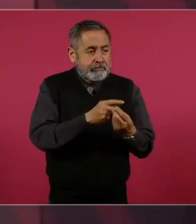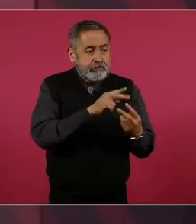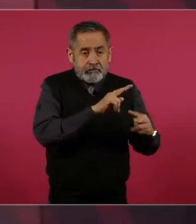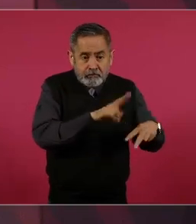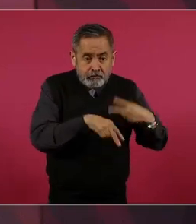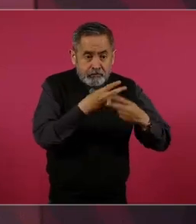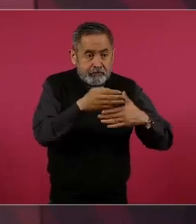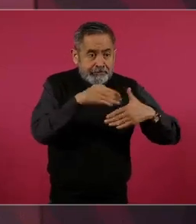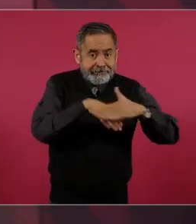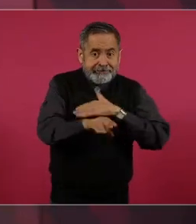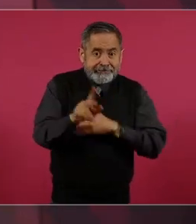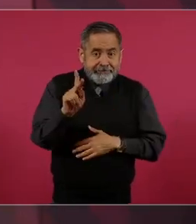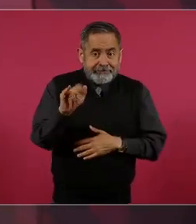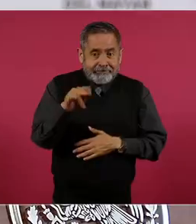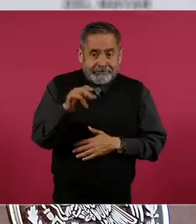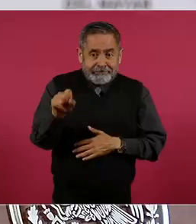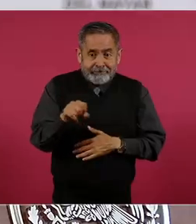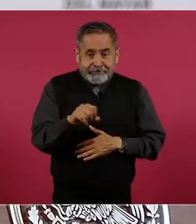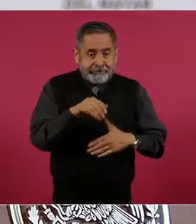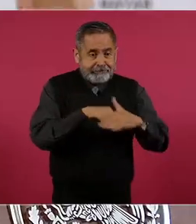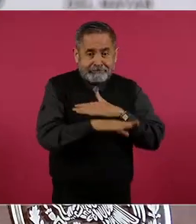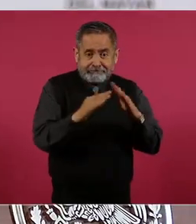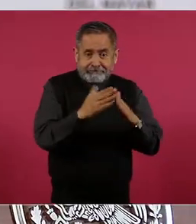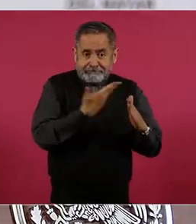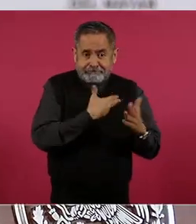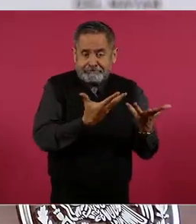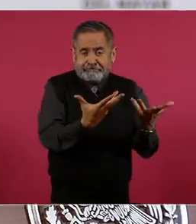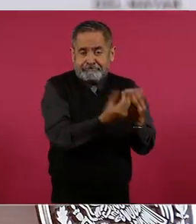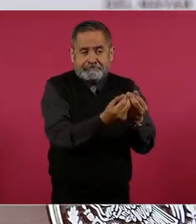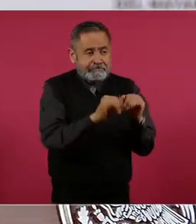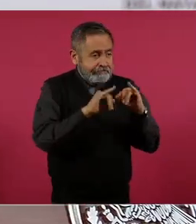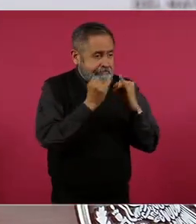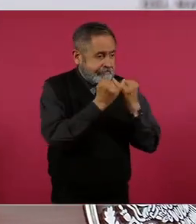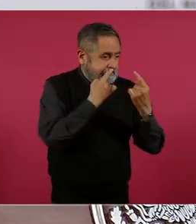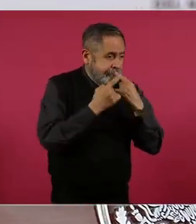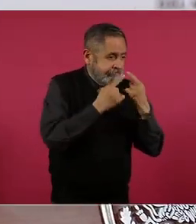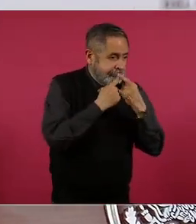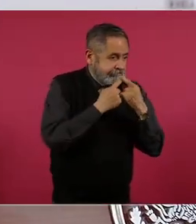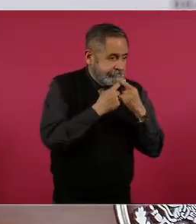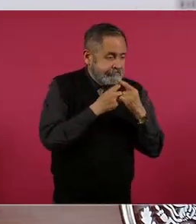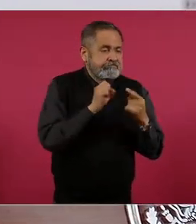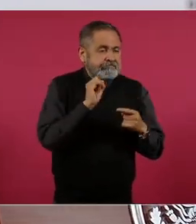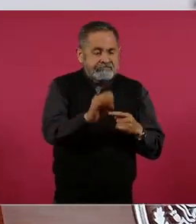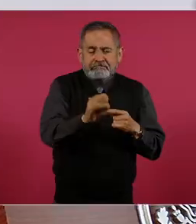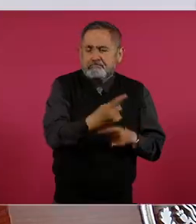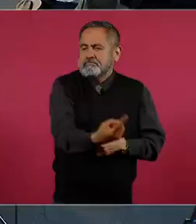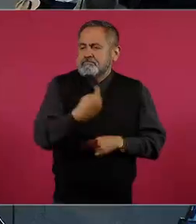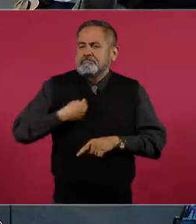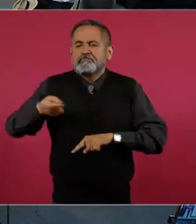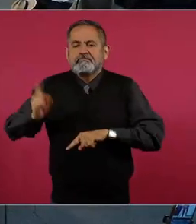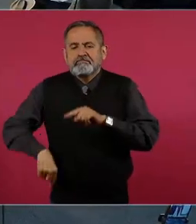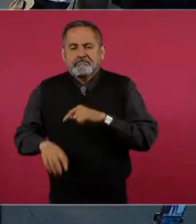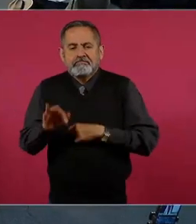y presenta la fiscalía